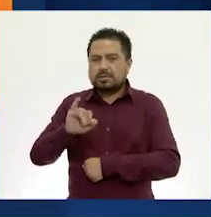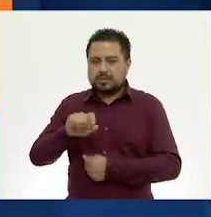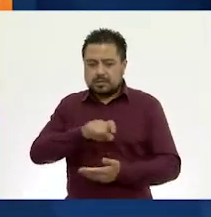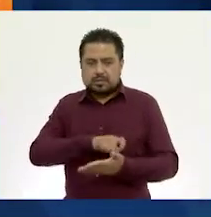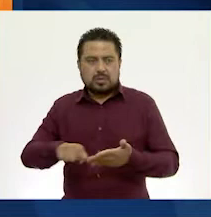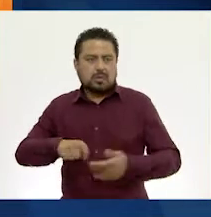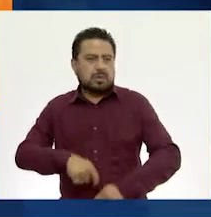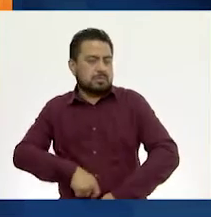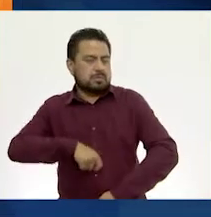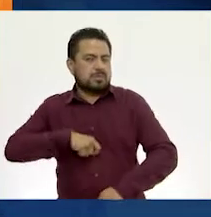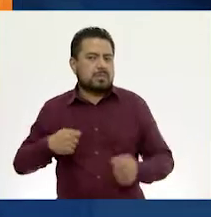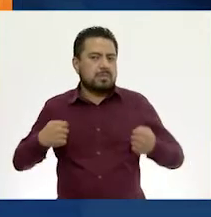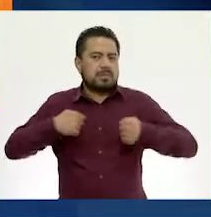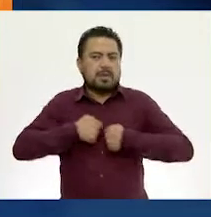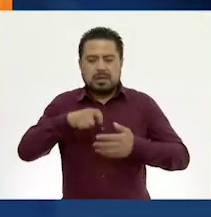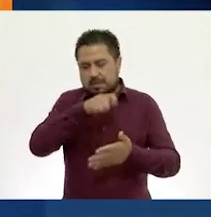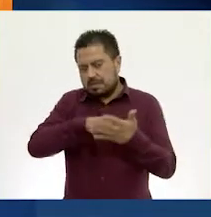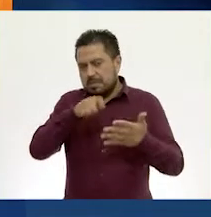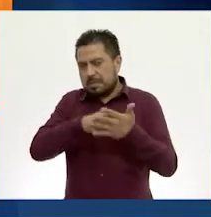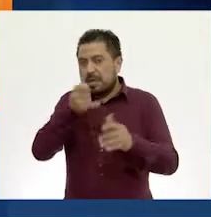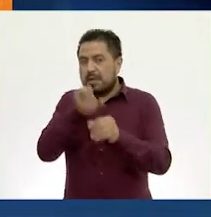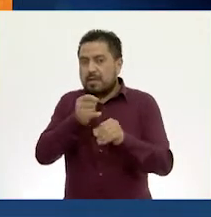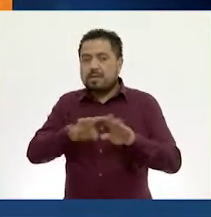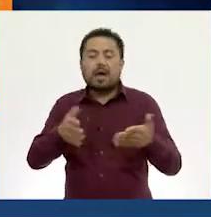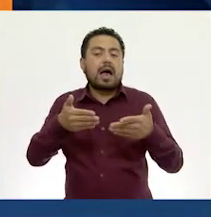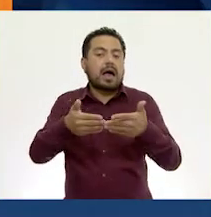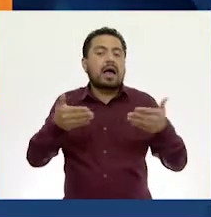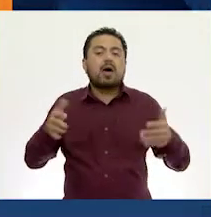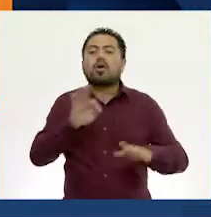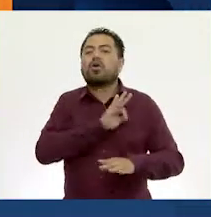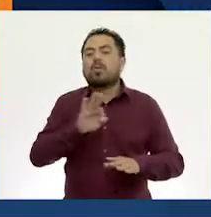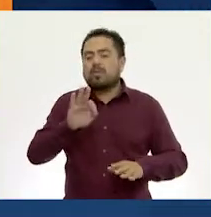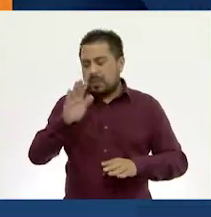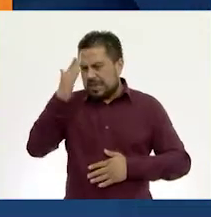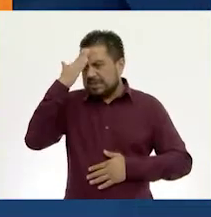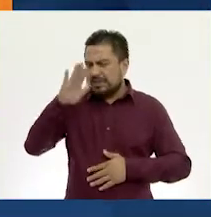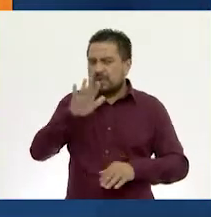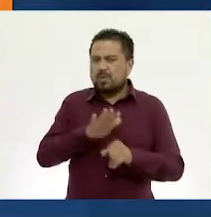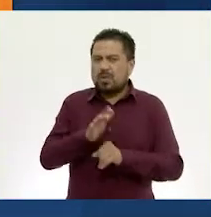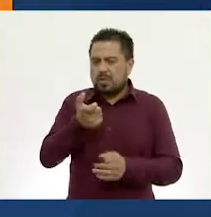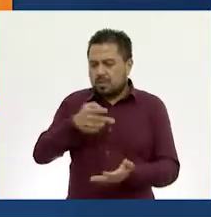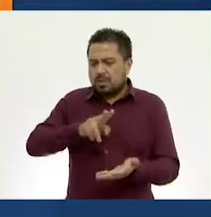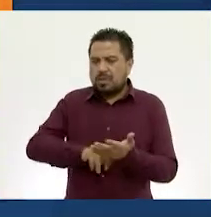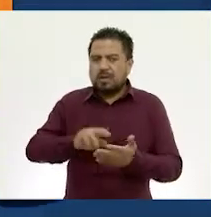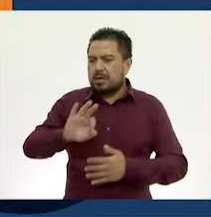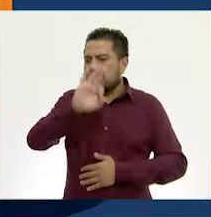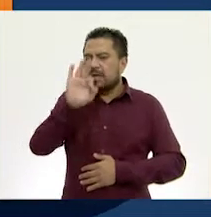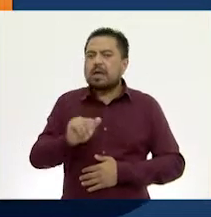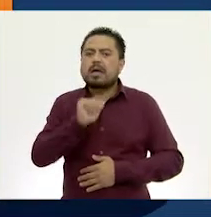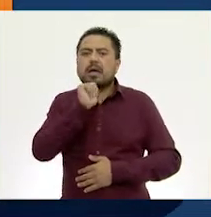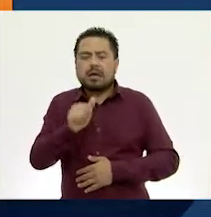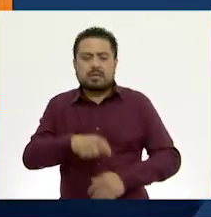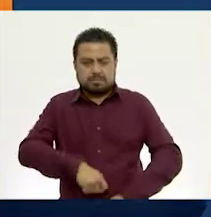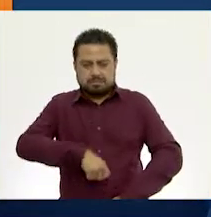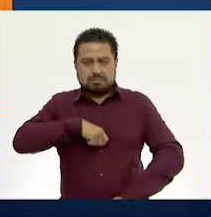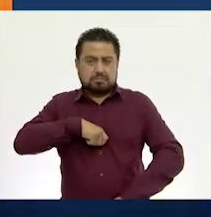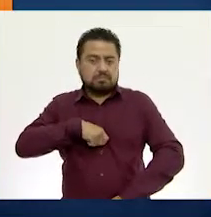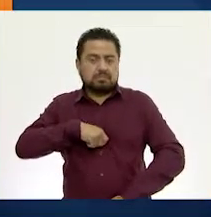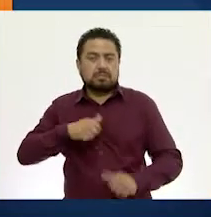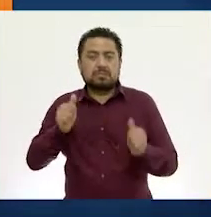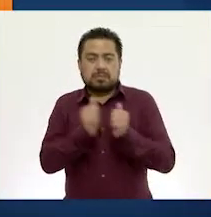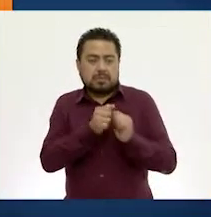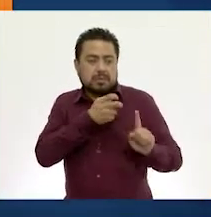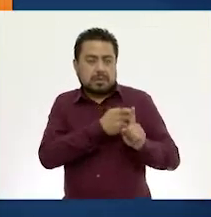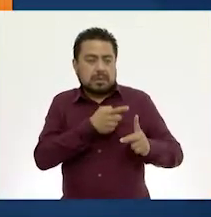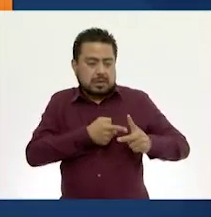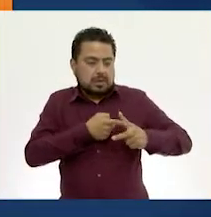la chamarra con los datos escritos. Y ahora, ¿cómo podemos saber cuál es el costo sin descuento de la chamarra? Pues, con esta